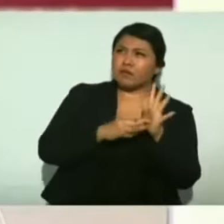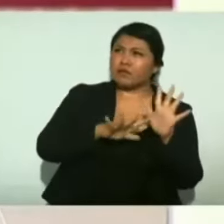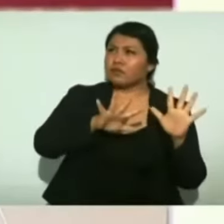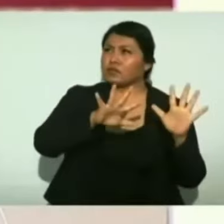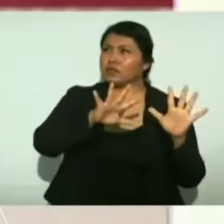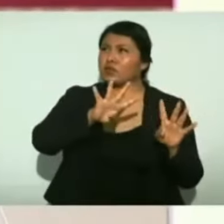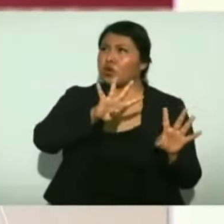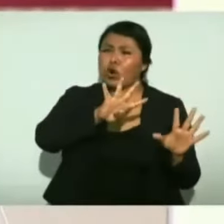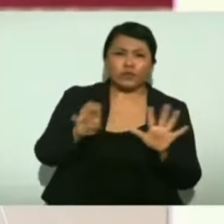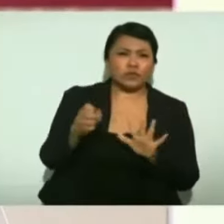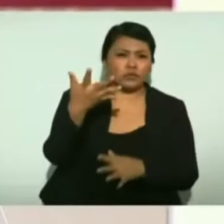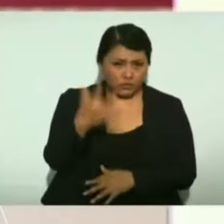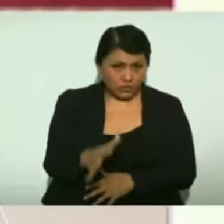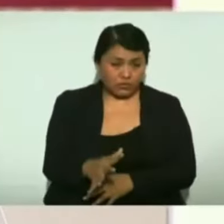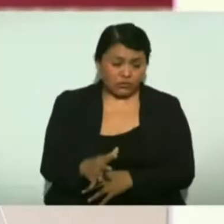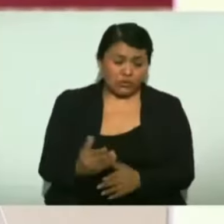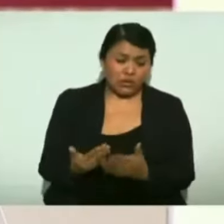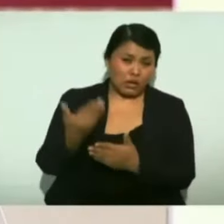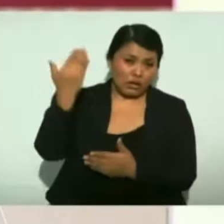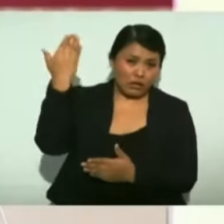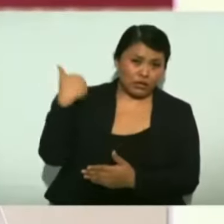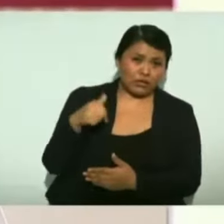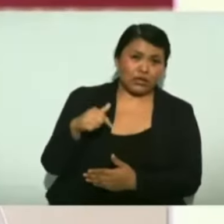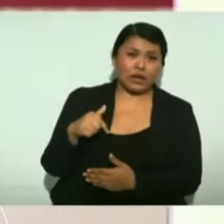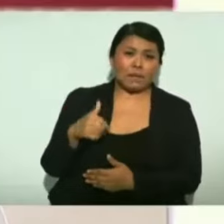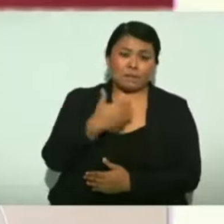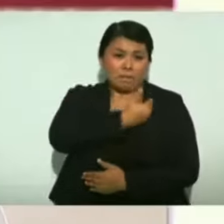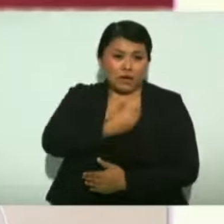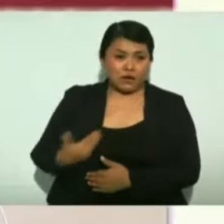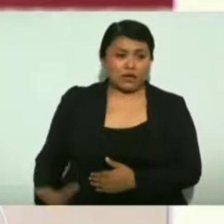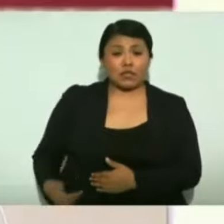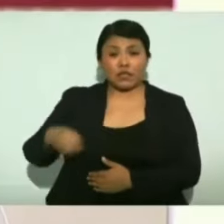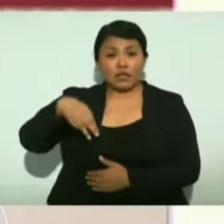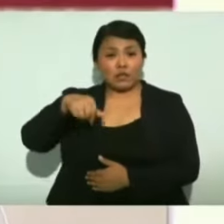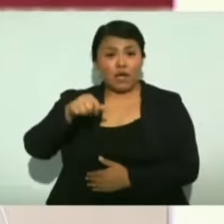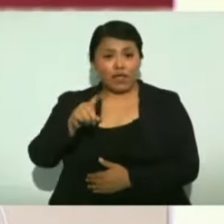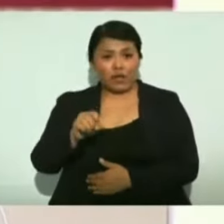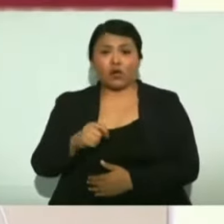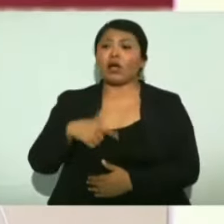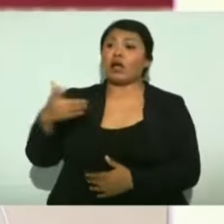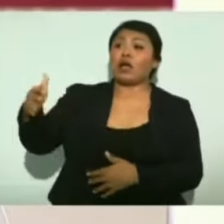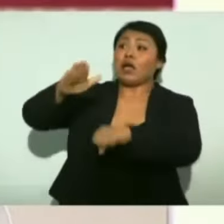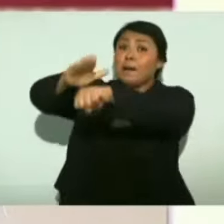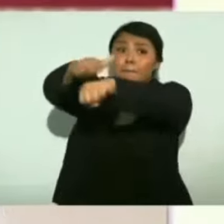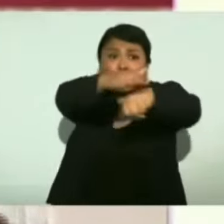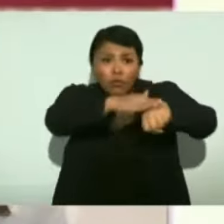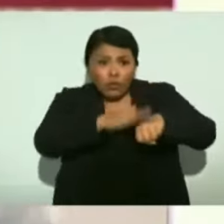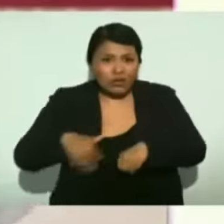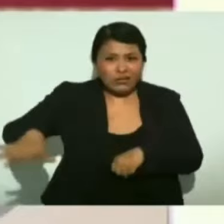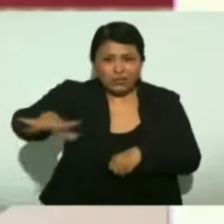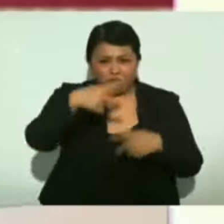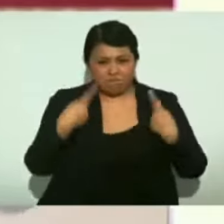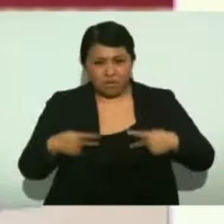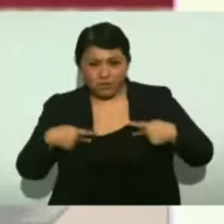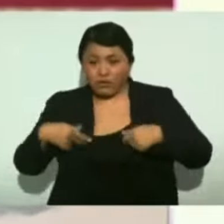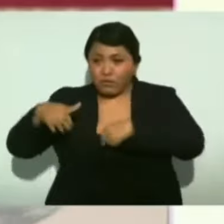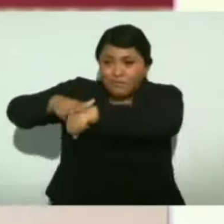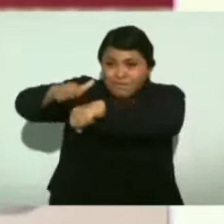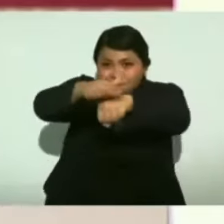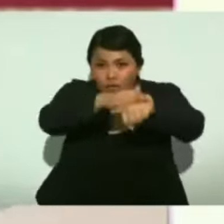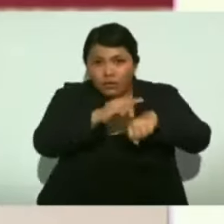el presidente Madero convocara al pueblo a tomar las armas. Desde antes ya se había